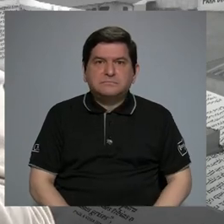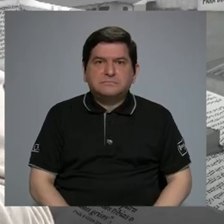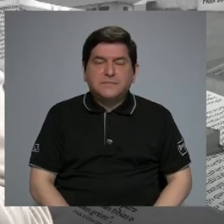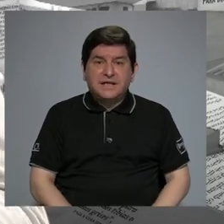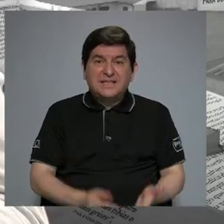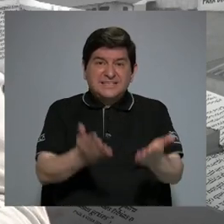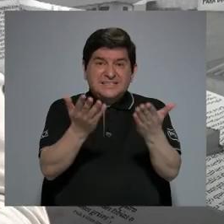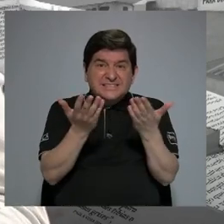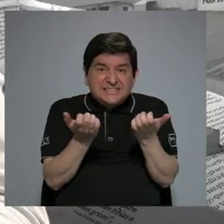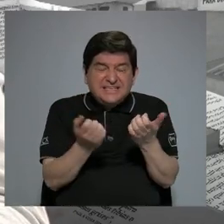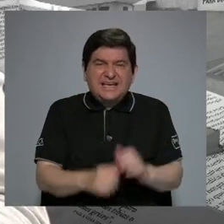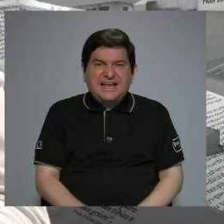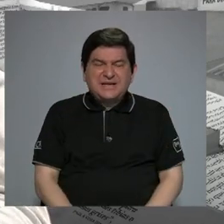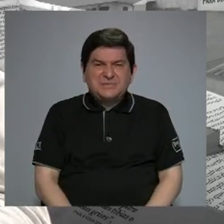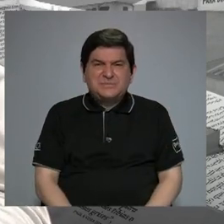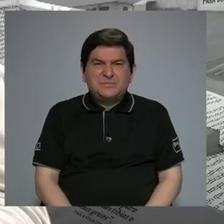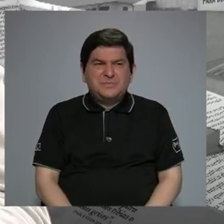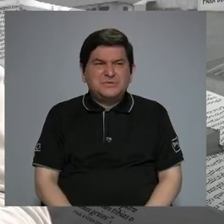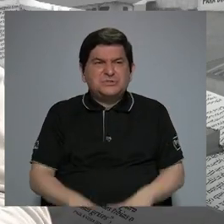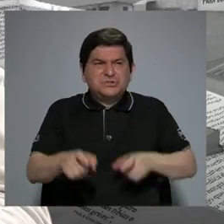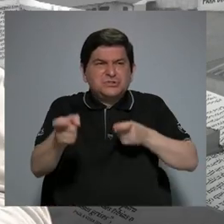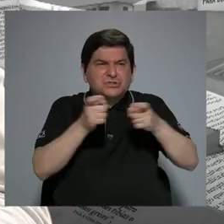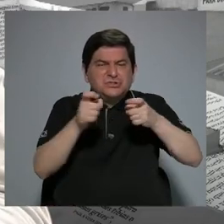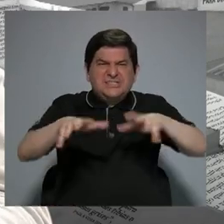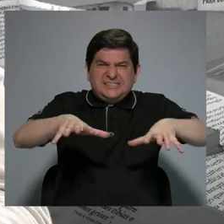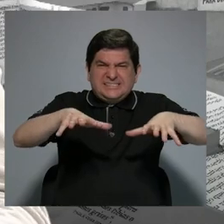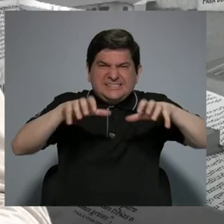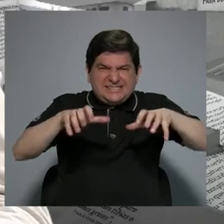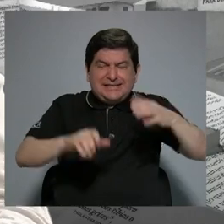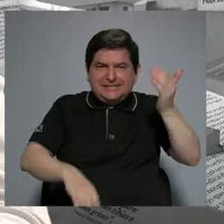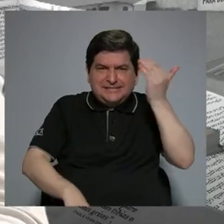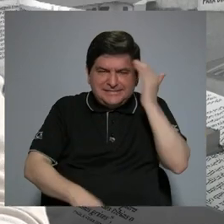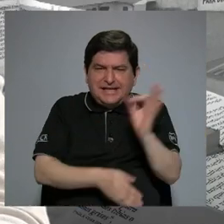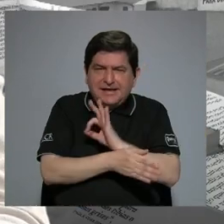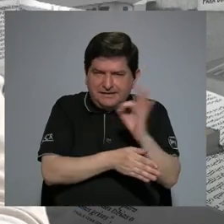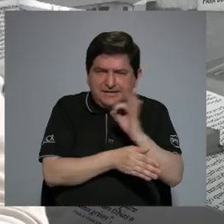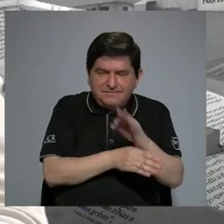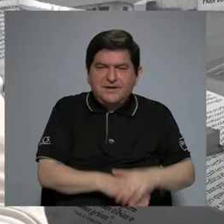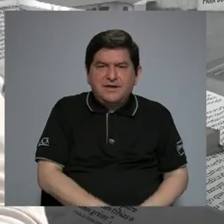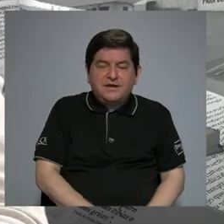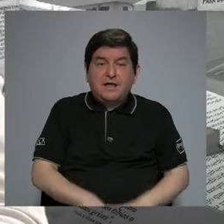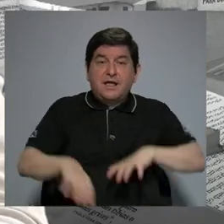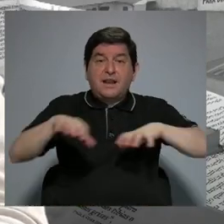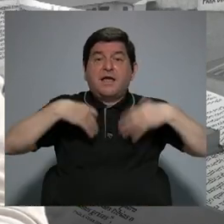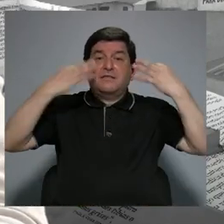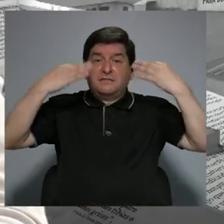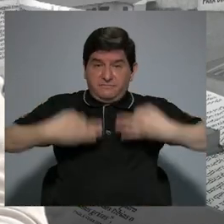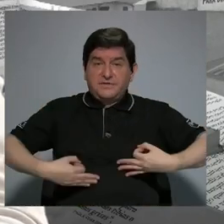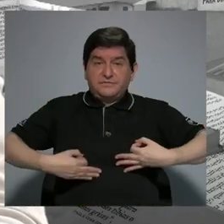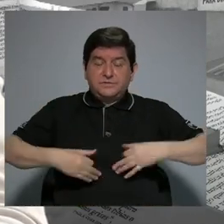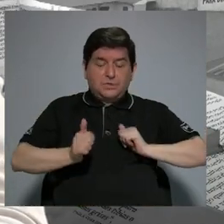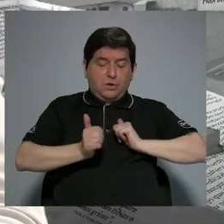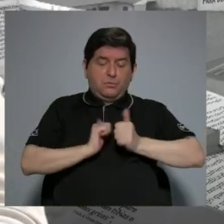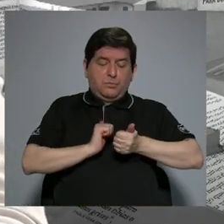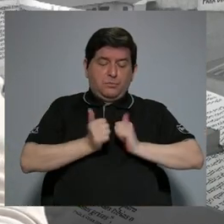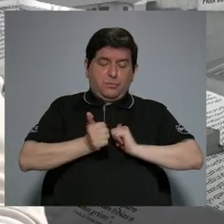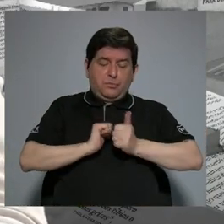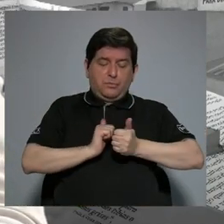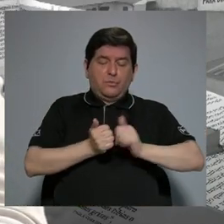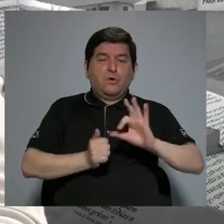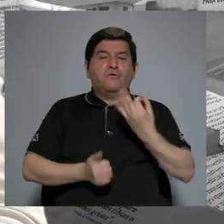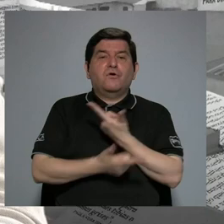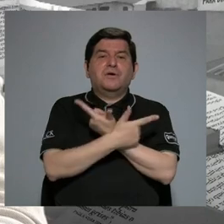nosotros queremos manejar el estrés, una de las cosas que se sabe que funciona es el ejercicio. El ejercicio como un factor